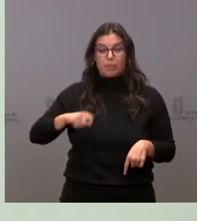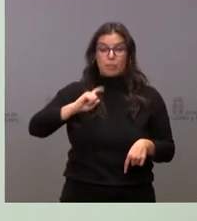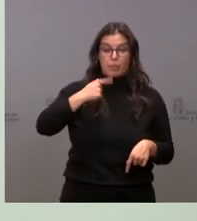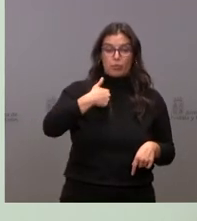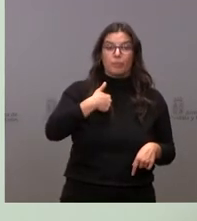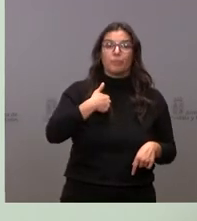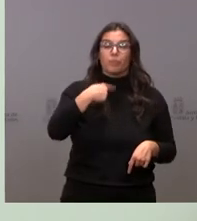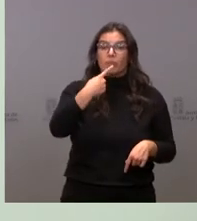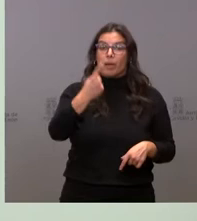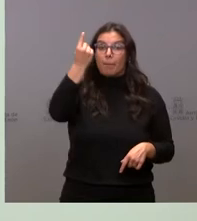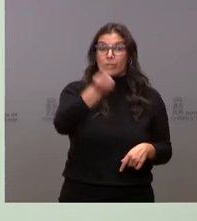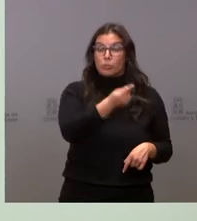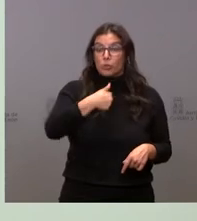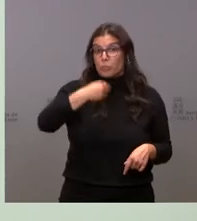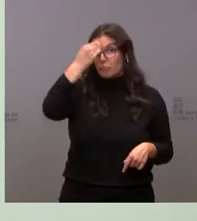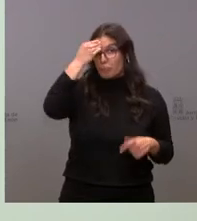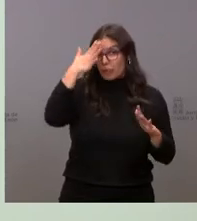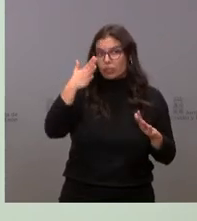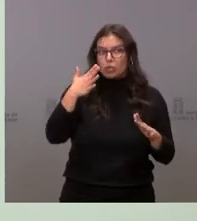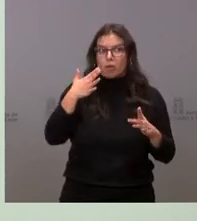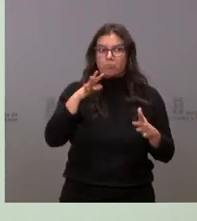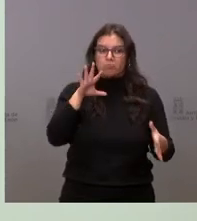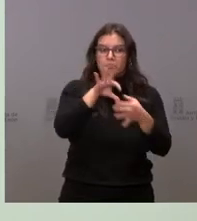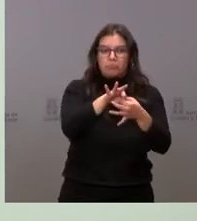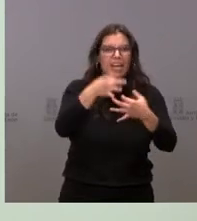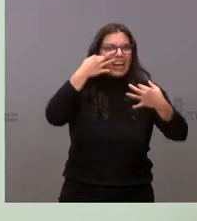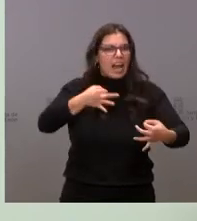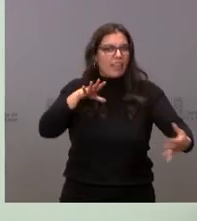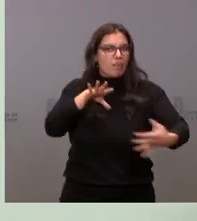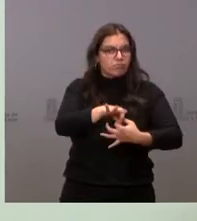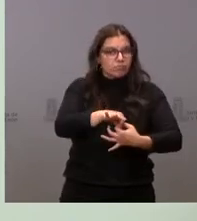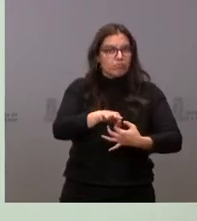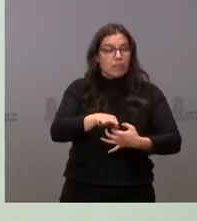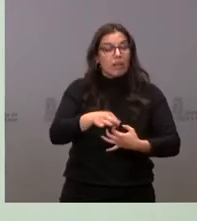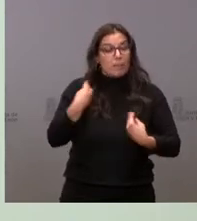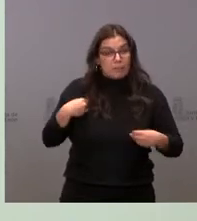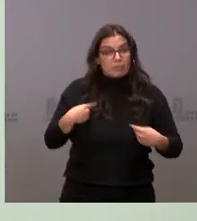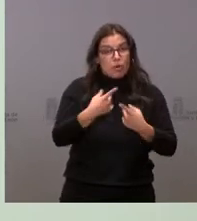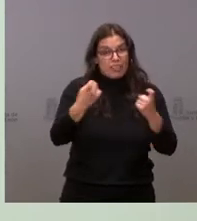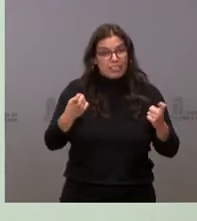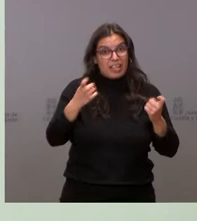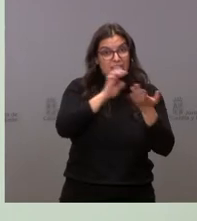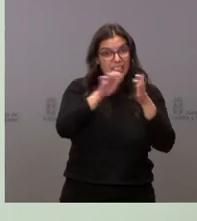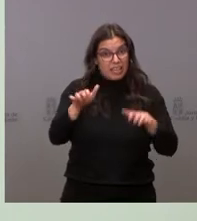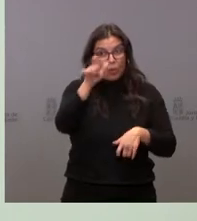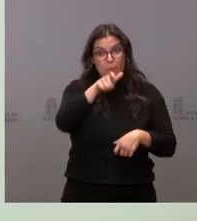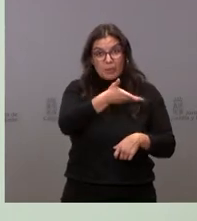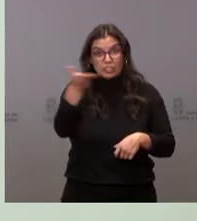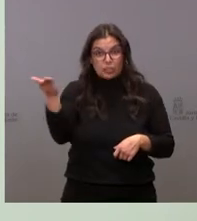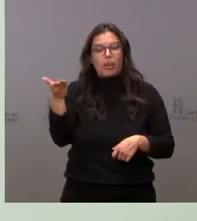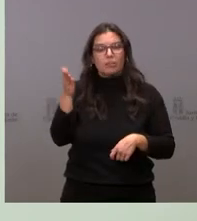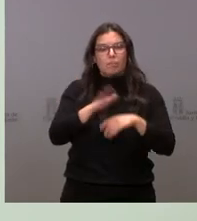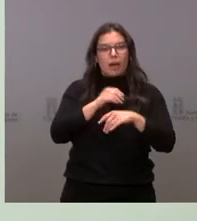creo que son unos presupuestos realistas. Son los presupuestos que necesitan las personas de Castilla y León para